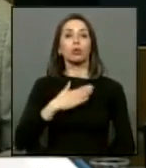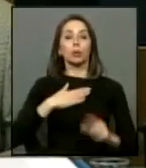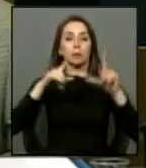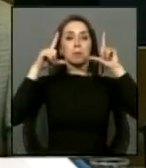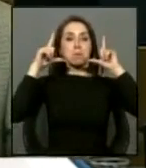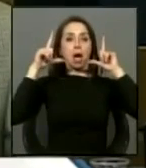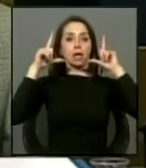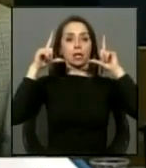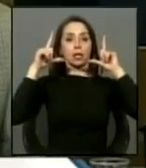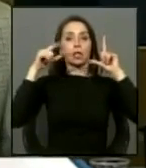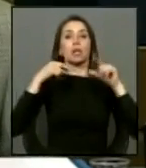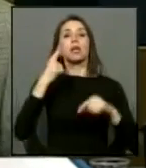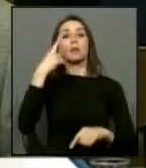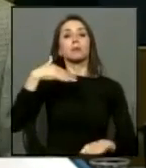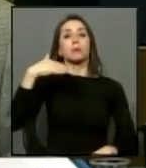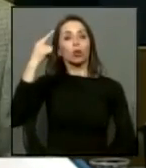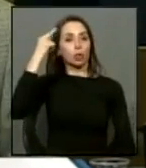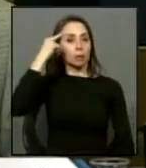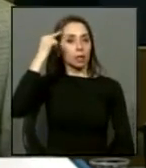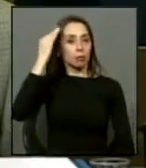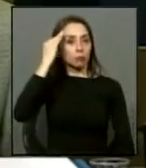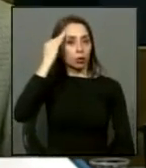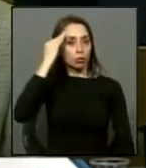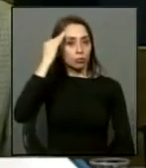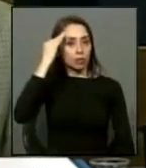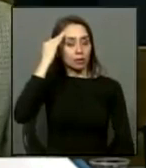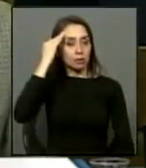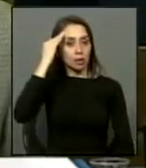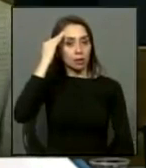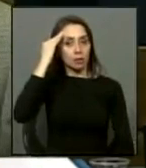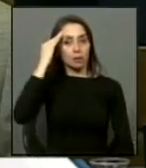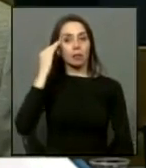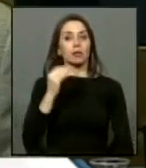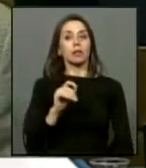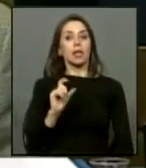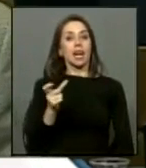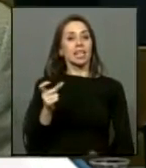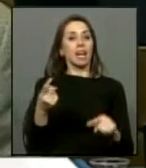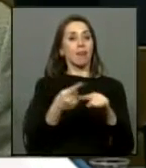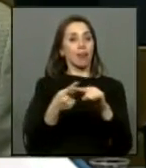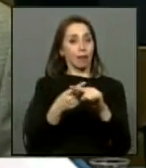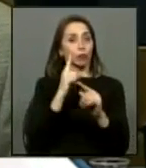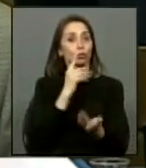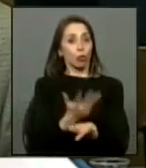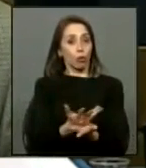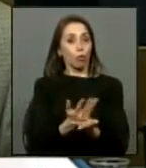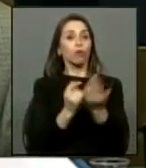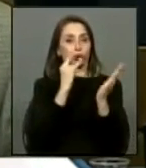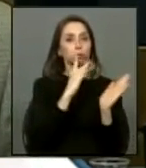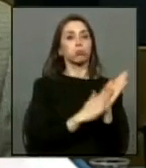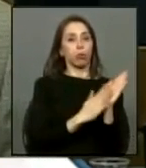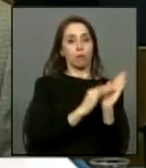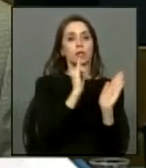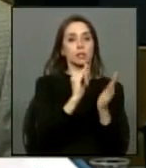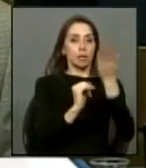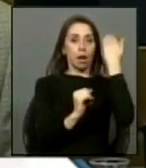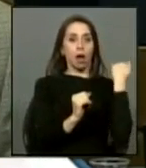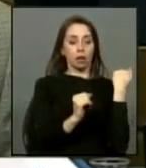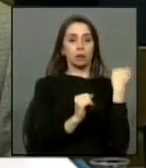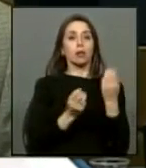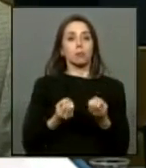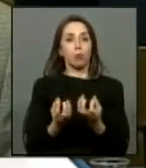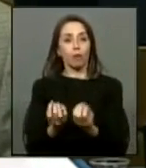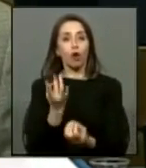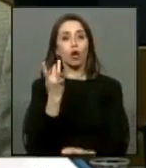sino mi conciencia que tales graves excesos tuvieron lugar es una evidencia causaron y